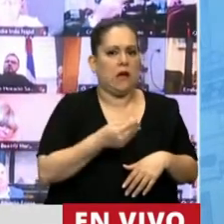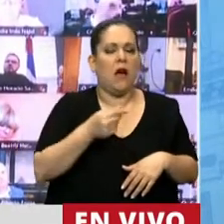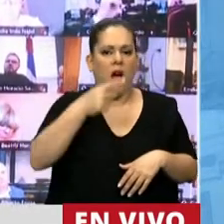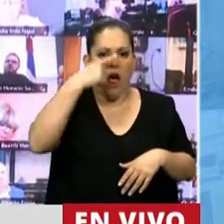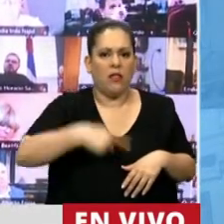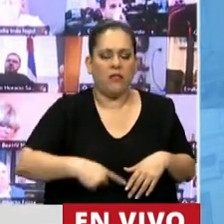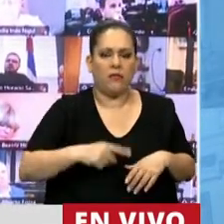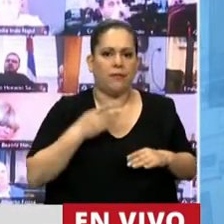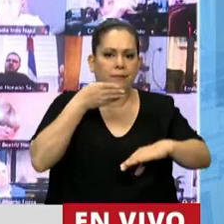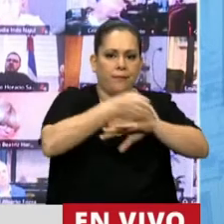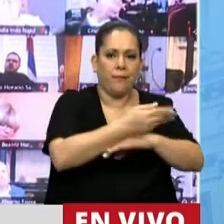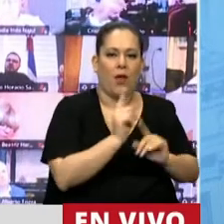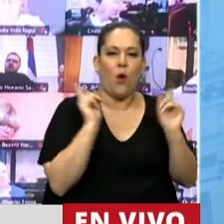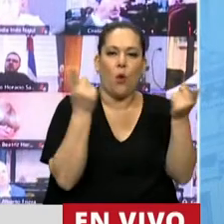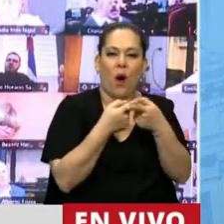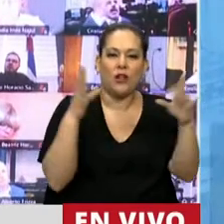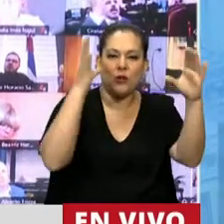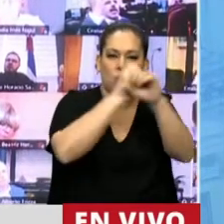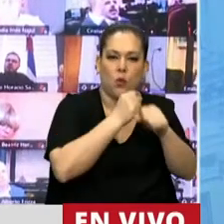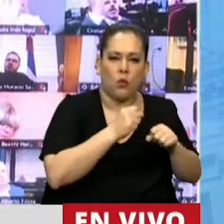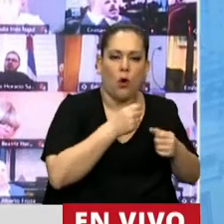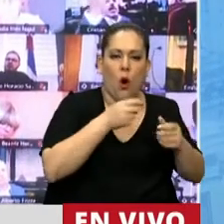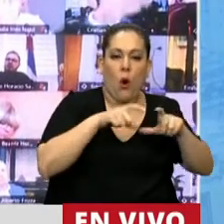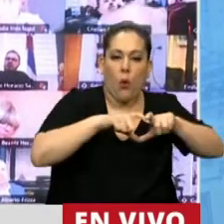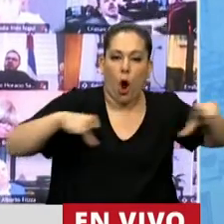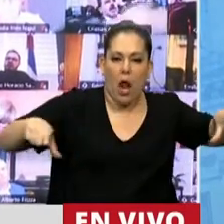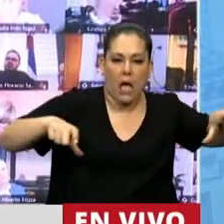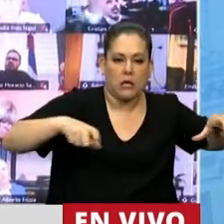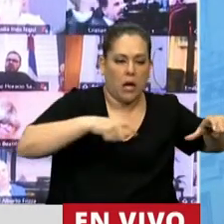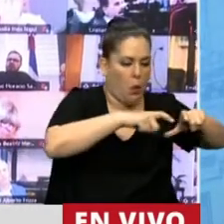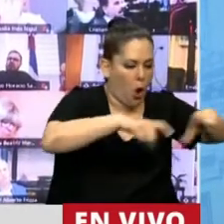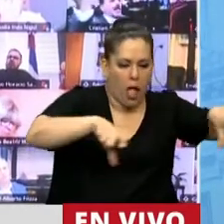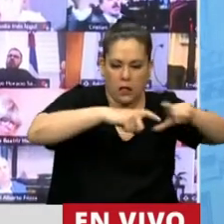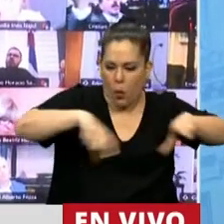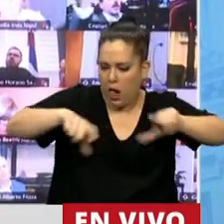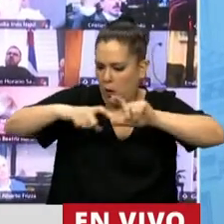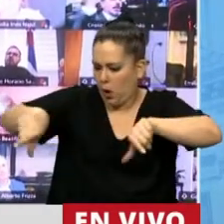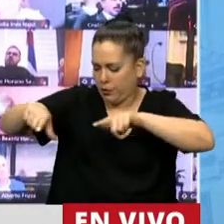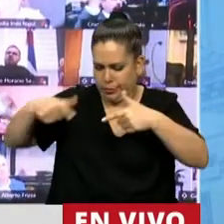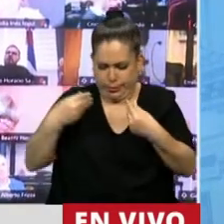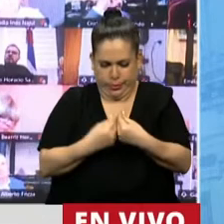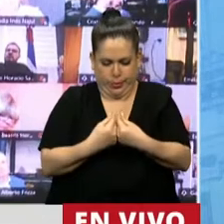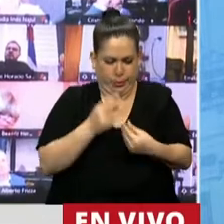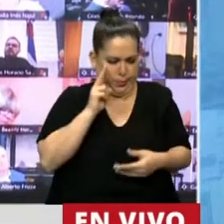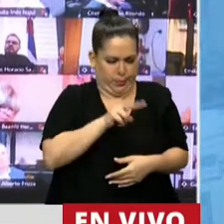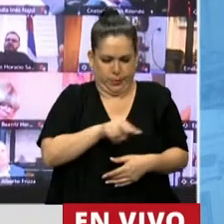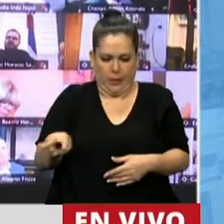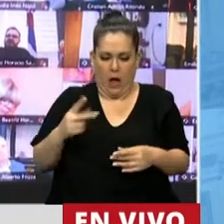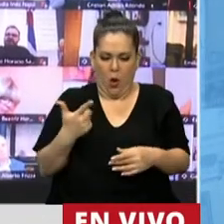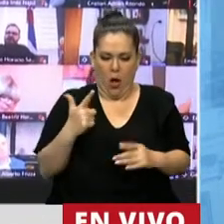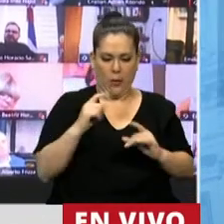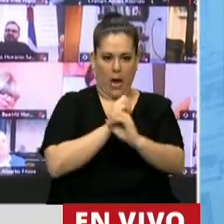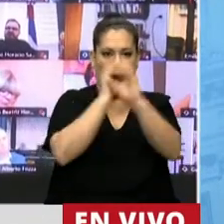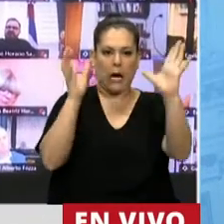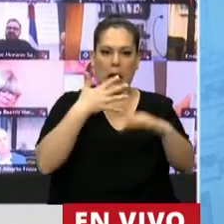oscuros de 400 hasta 500 boletas que verdaderamente en vez de clarificar, en vez de poder permitir que la ciudadana